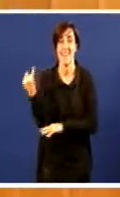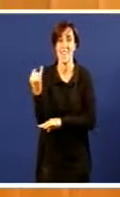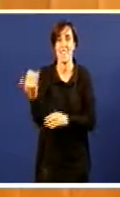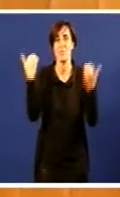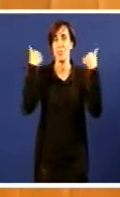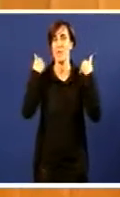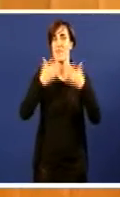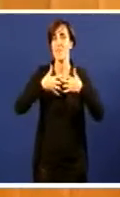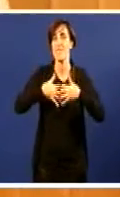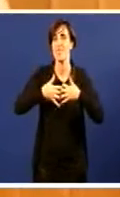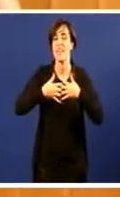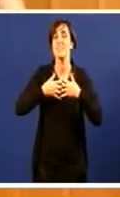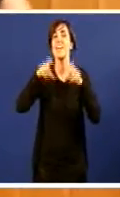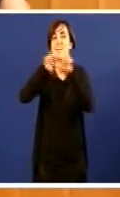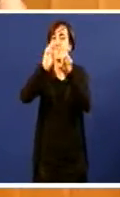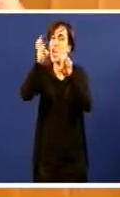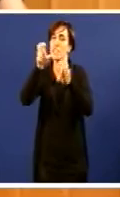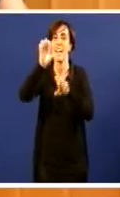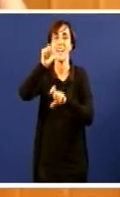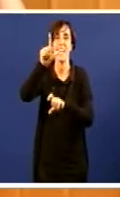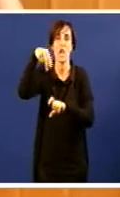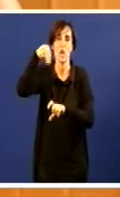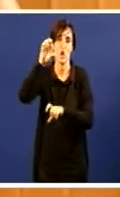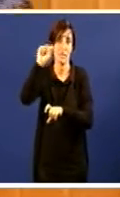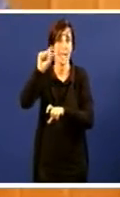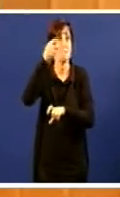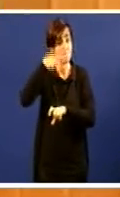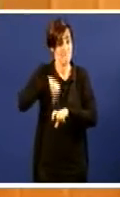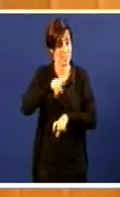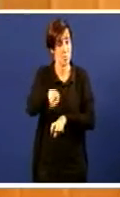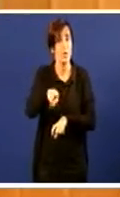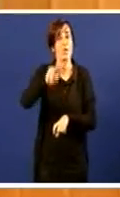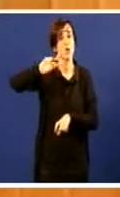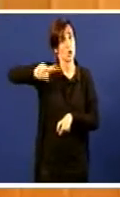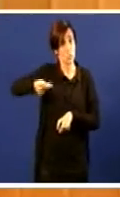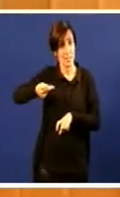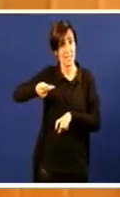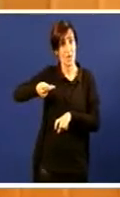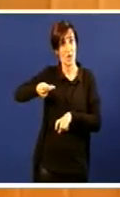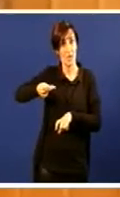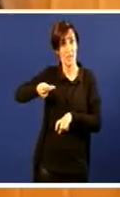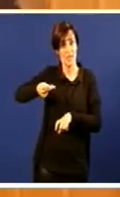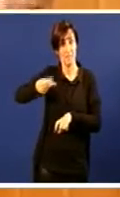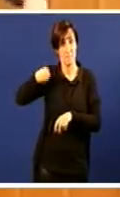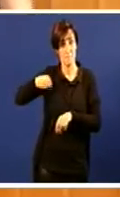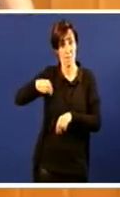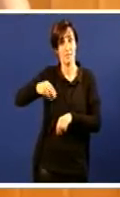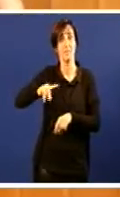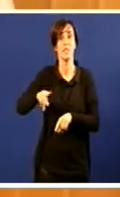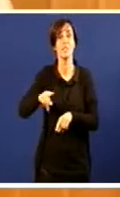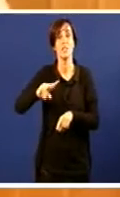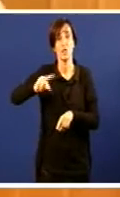de Elnosa. Esta señora que foi subdirectora xeral de Calidade Ambiental e ahora